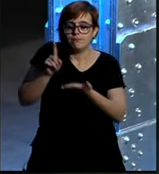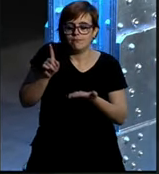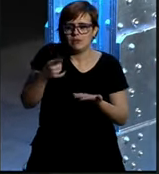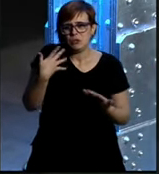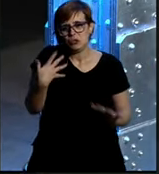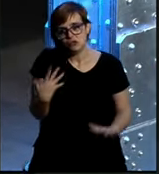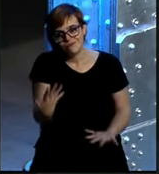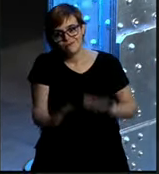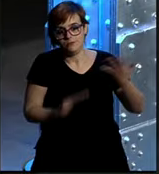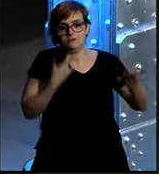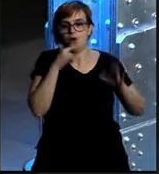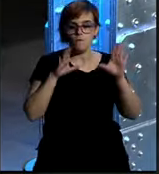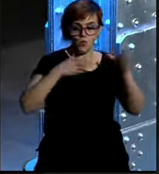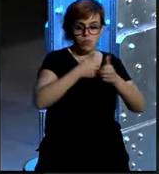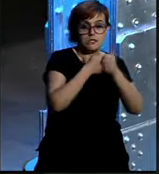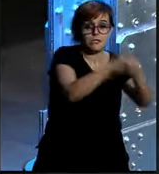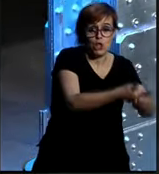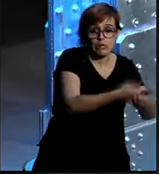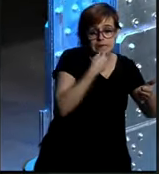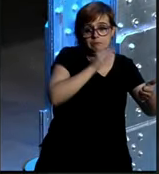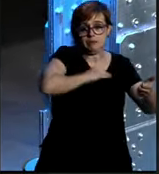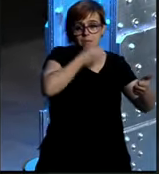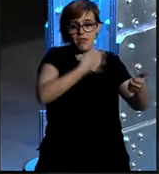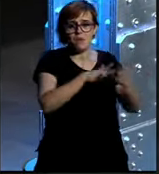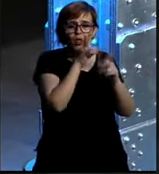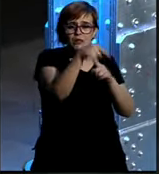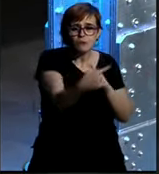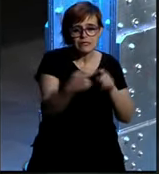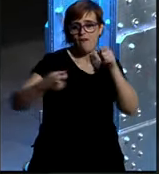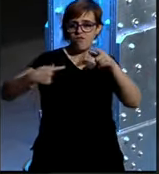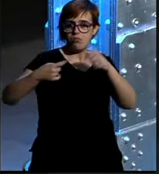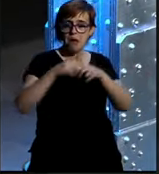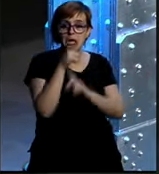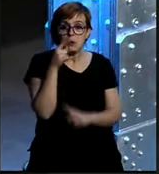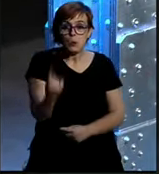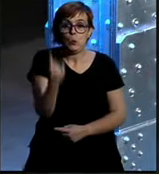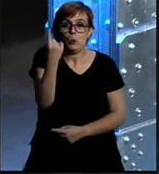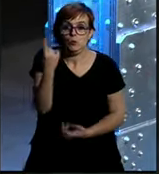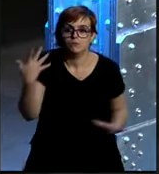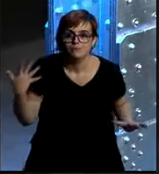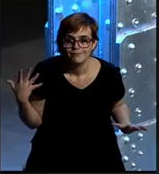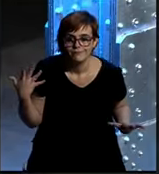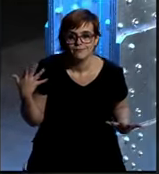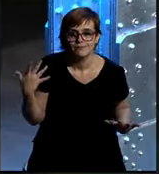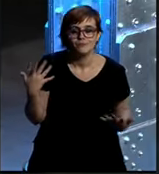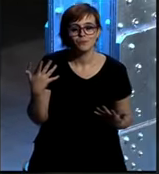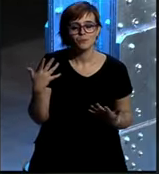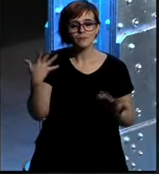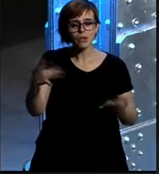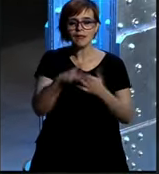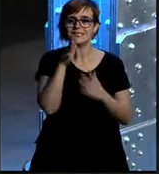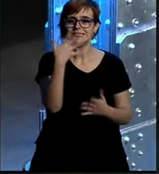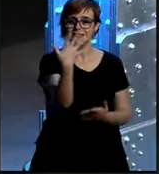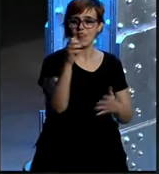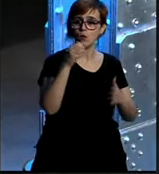buena comunidad está bien pero tiene que el ratio de interacción tiene que ser es decir si tienes